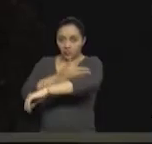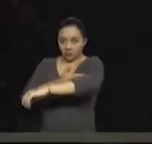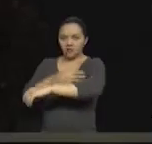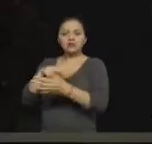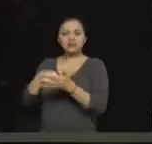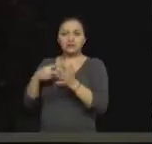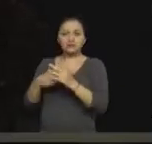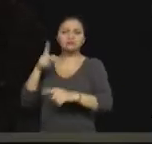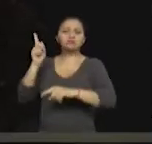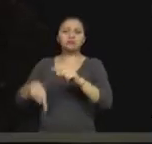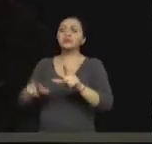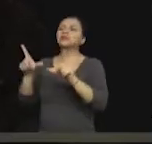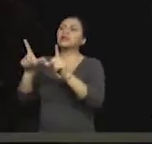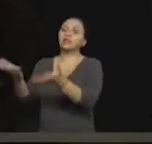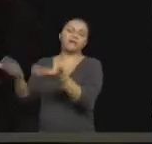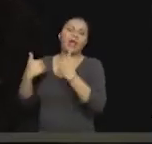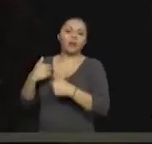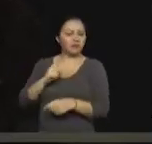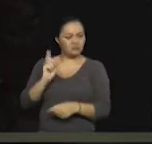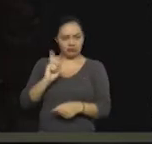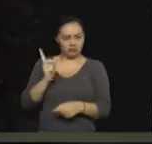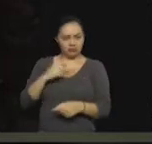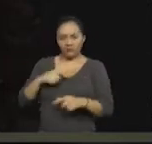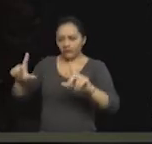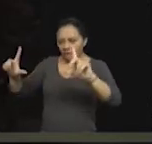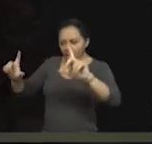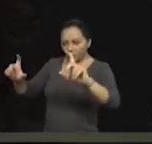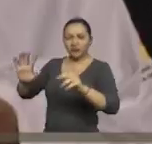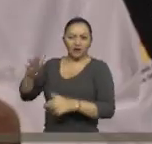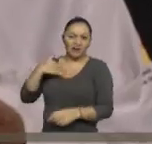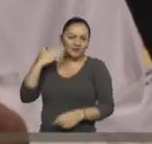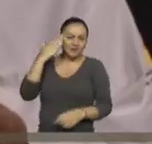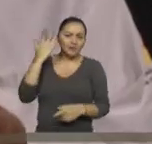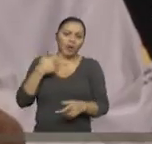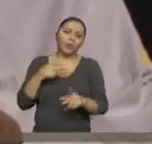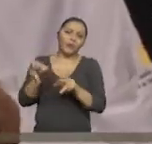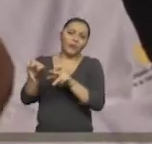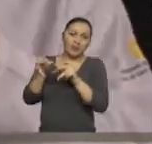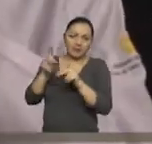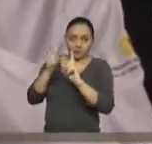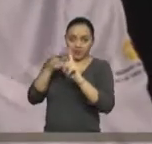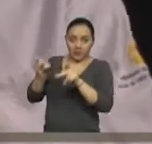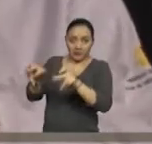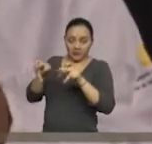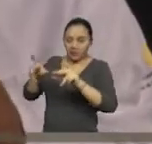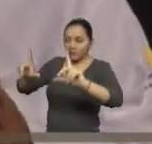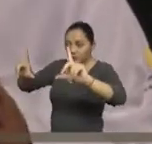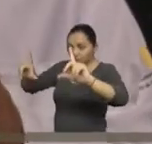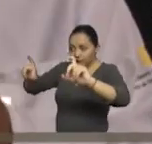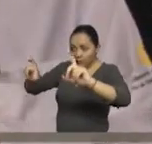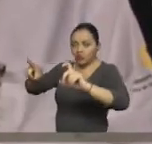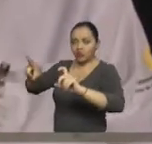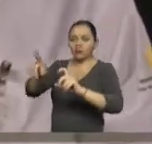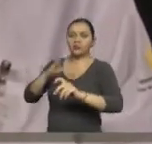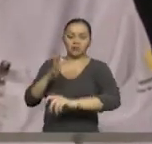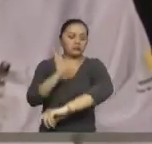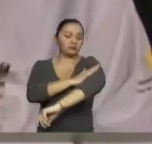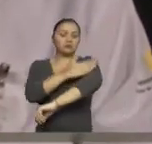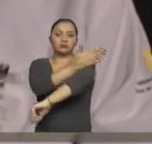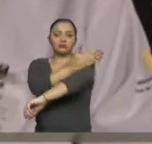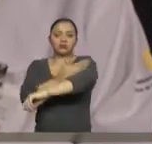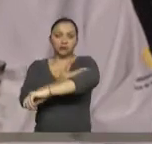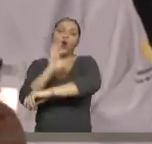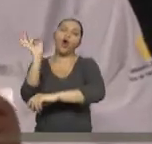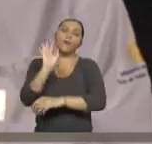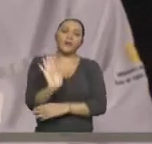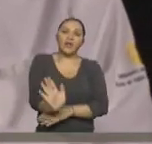sino que automáticamente se le pide permiso al paciente y se le fotografía el miembro amputado en este